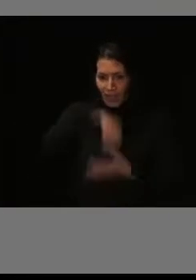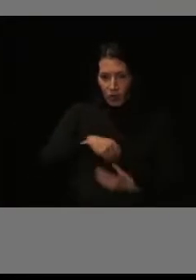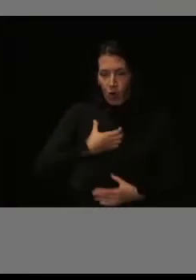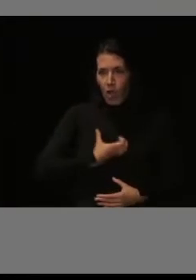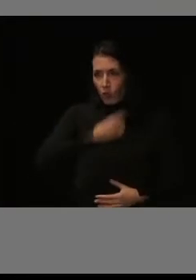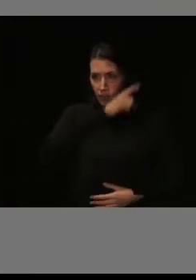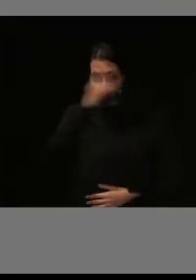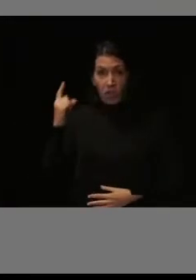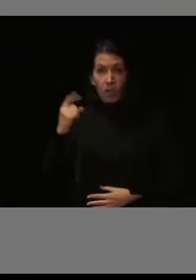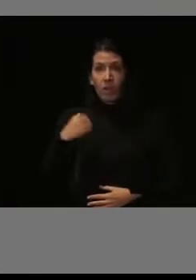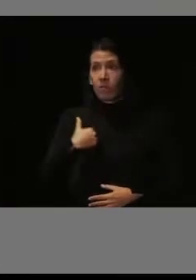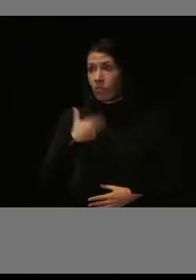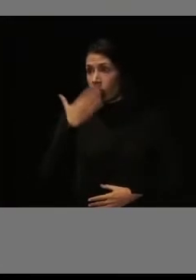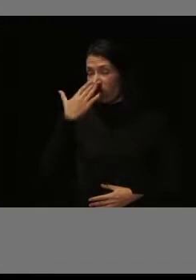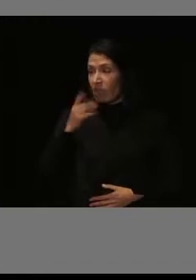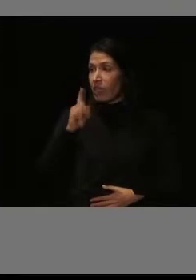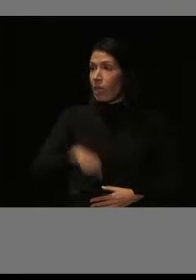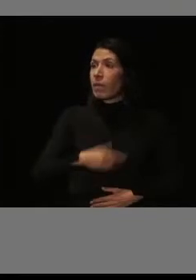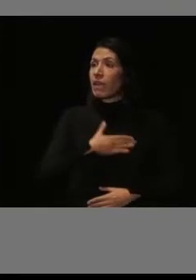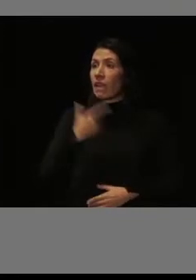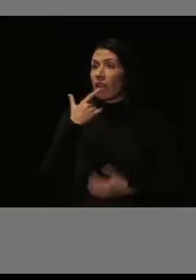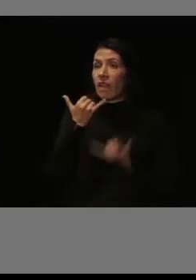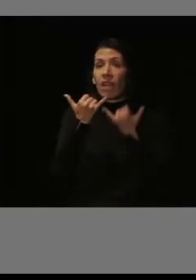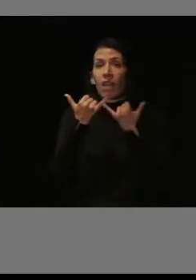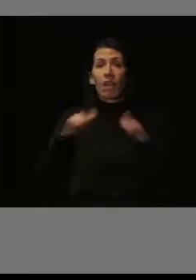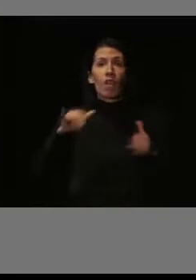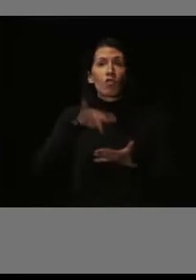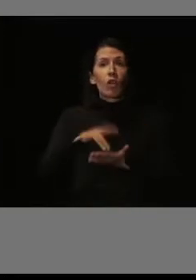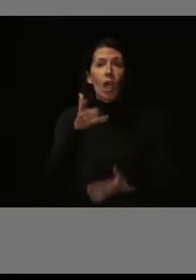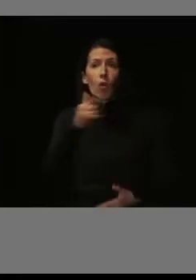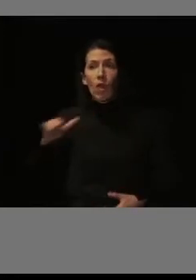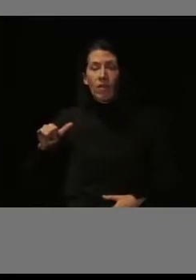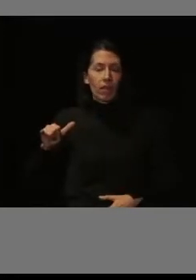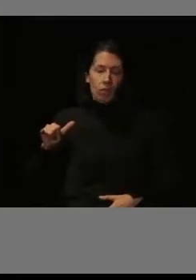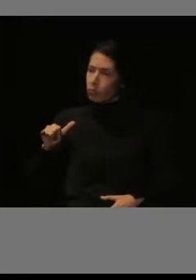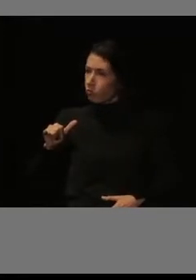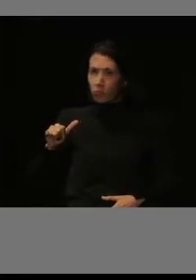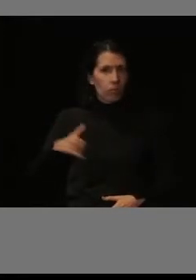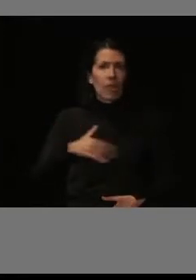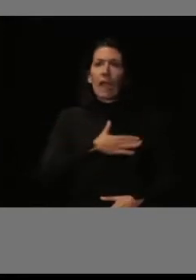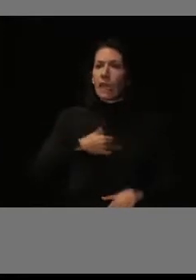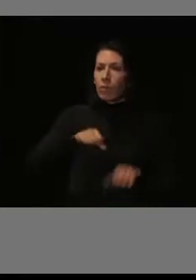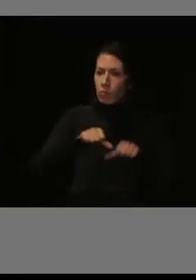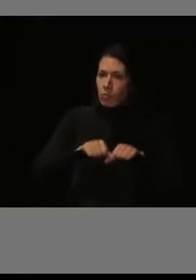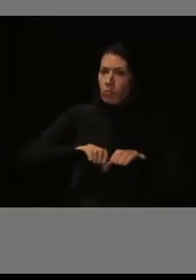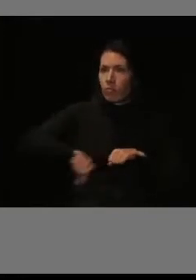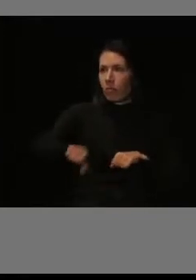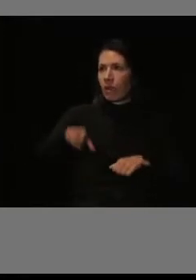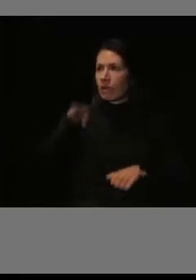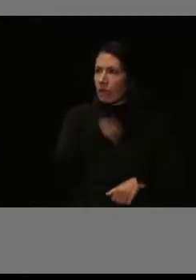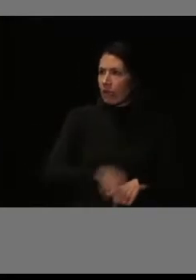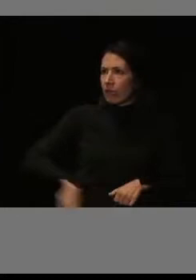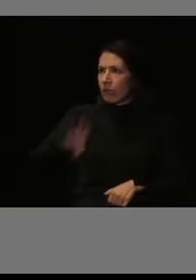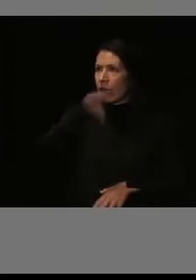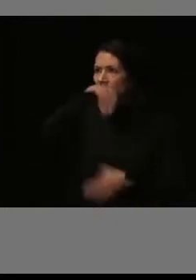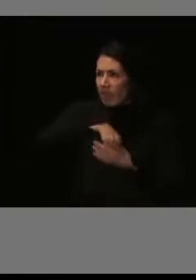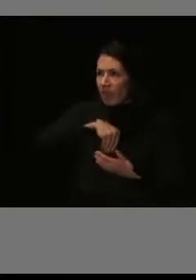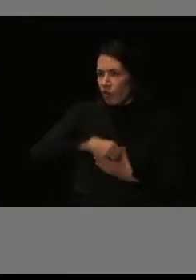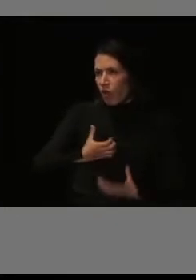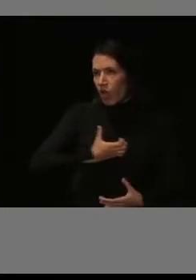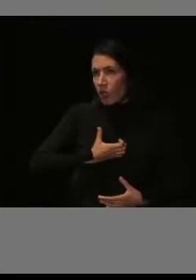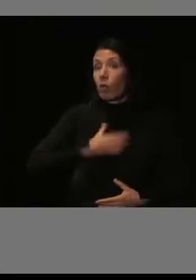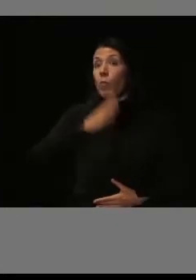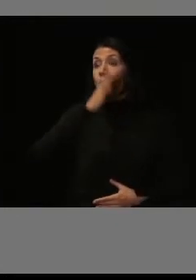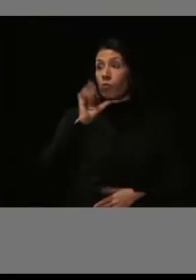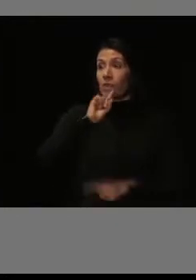es una actuación puntual, sino que queremos que se convierta en una línea estructural del Ayuntamiento. Y por eso la